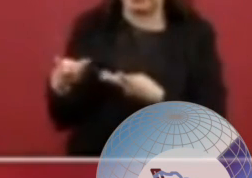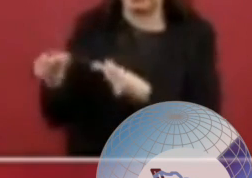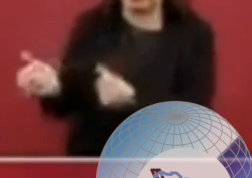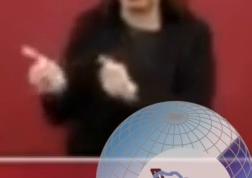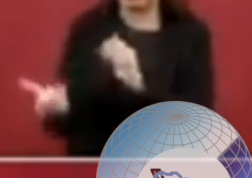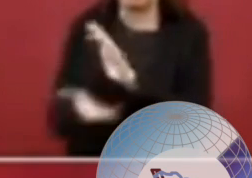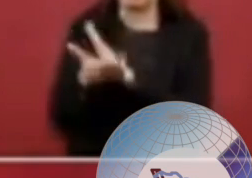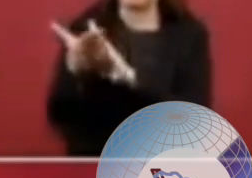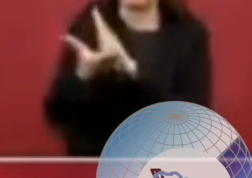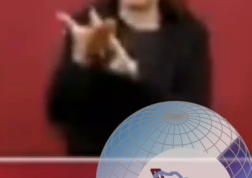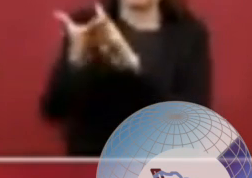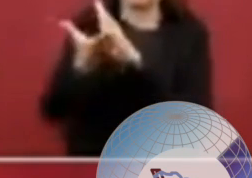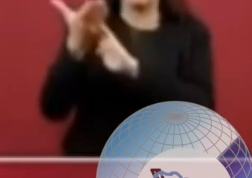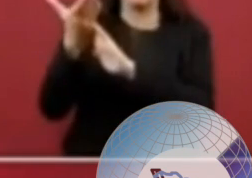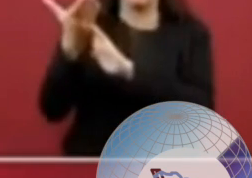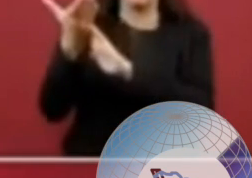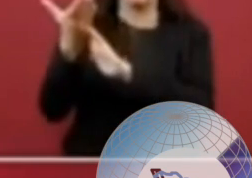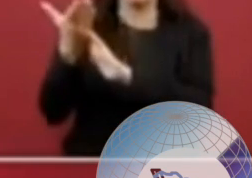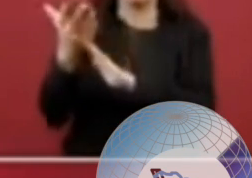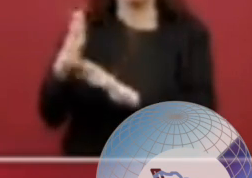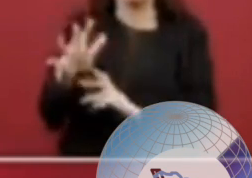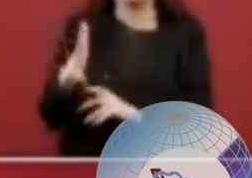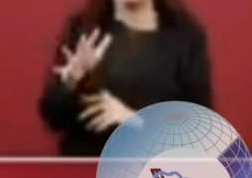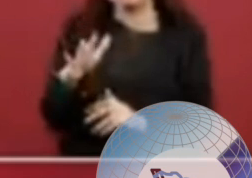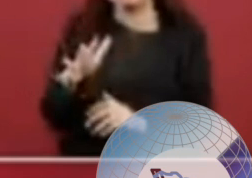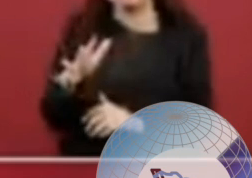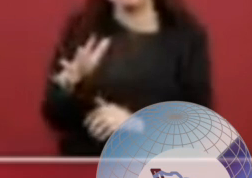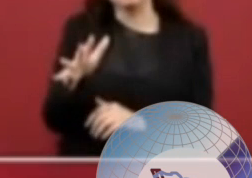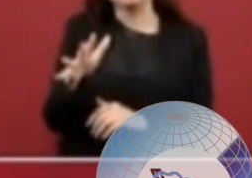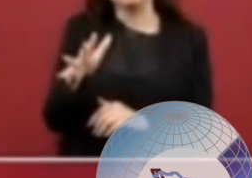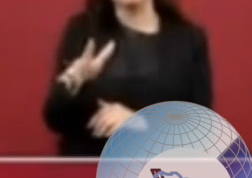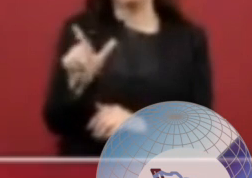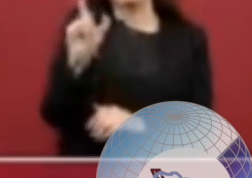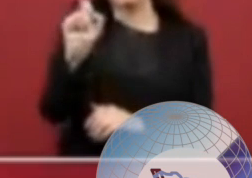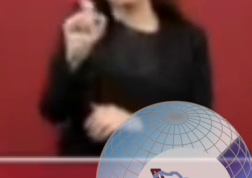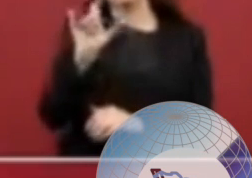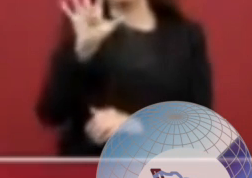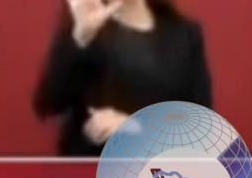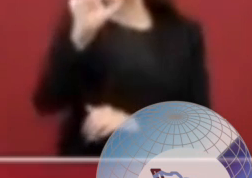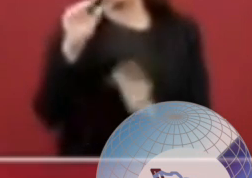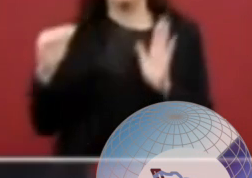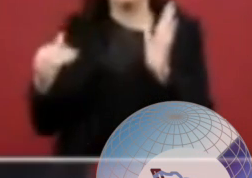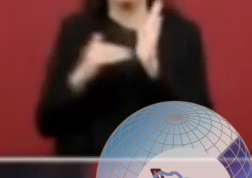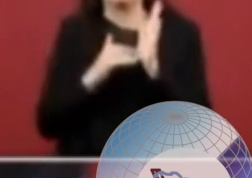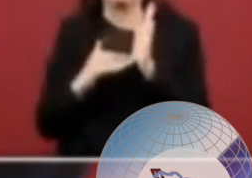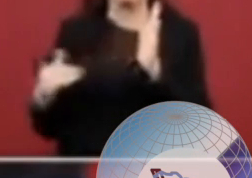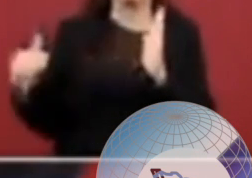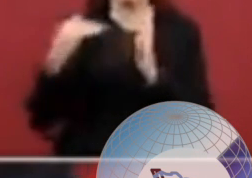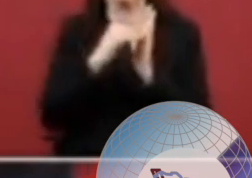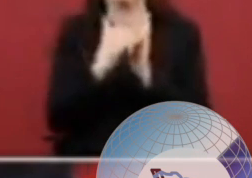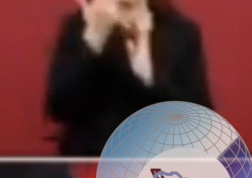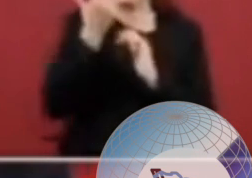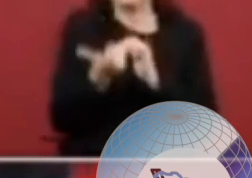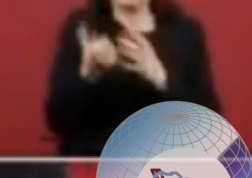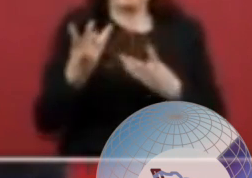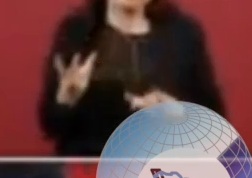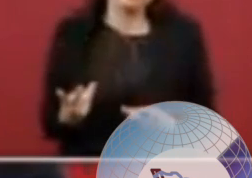es de alrededor de 25 mil millones de pesos,